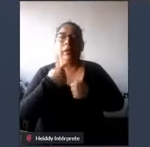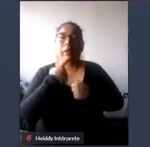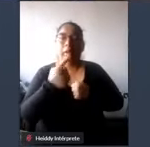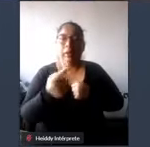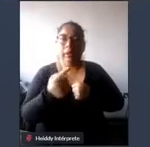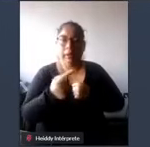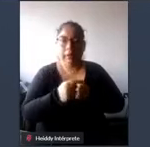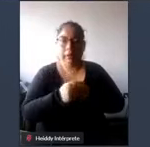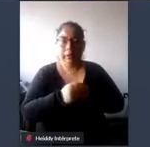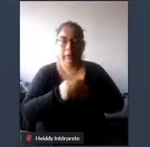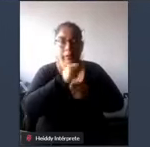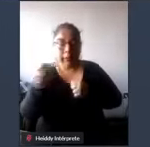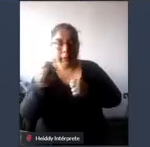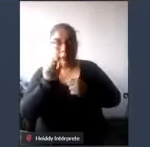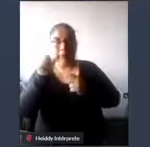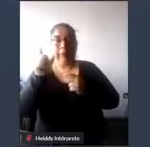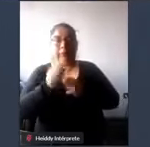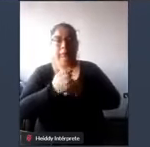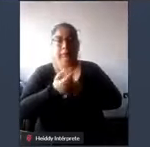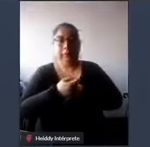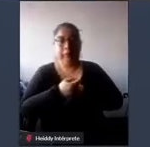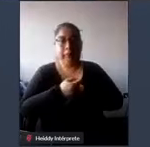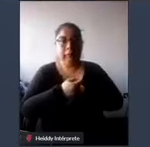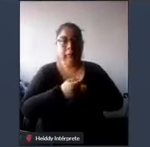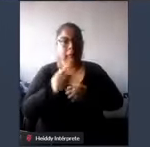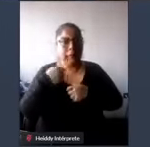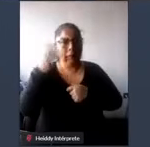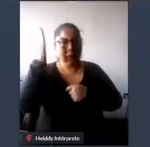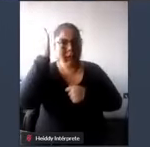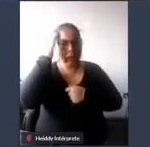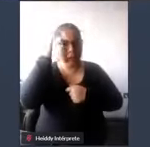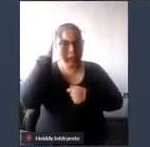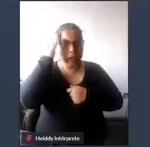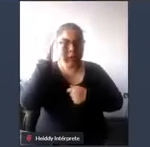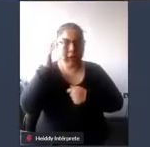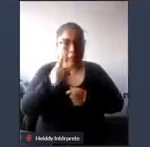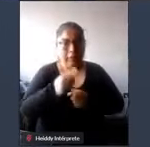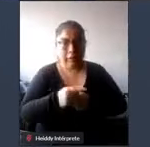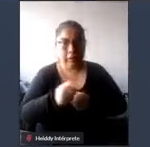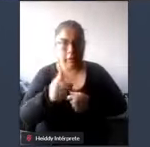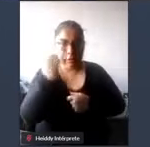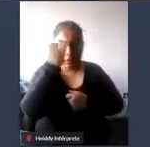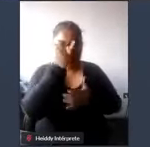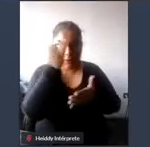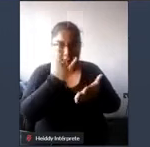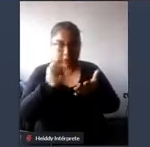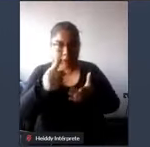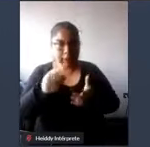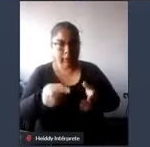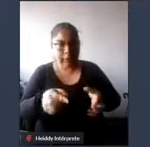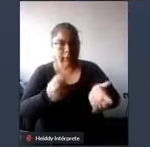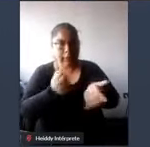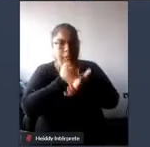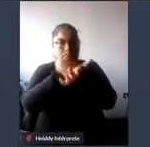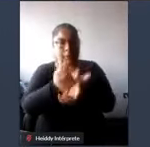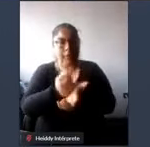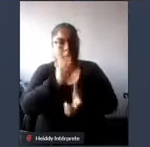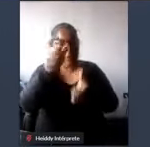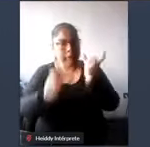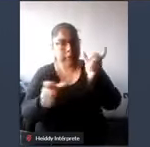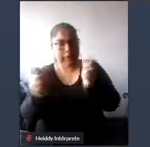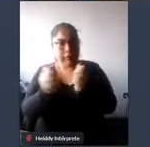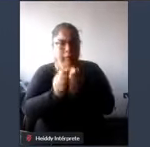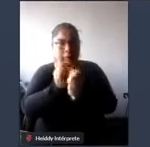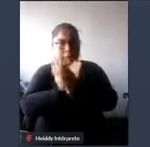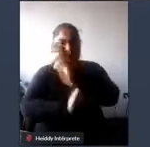se tiene entendido de que el diseño tiene que permitir el acceso a las personas